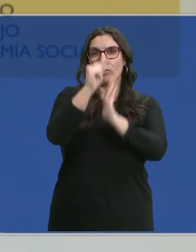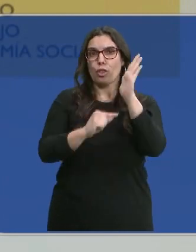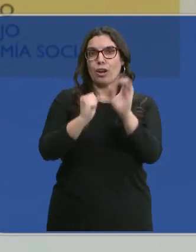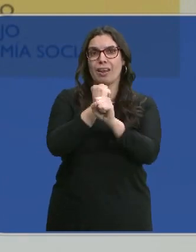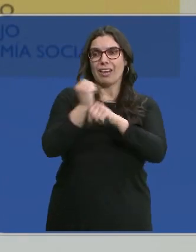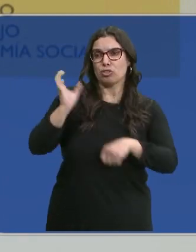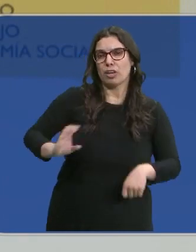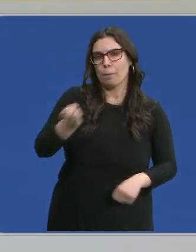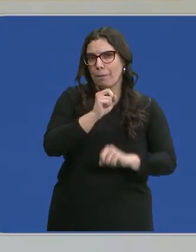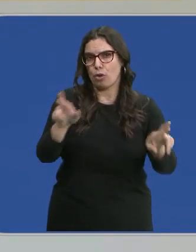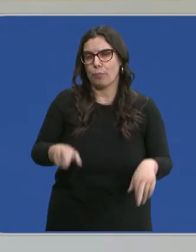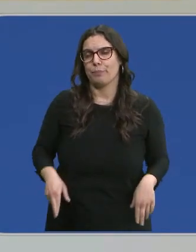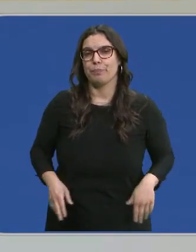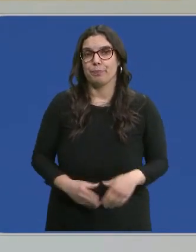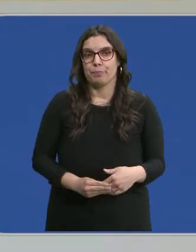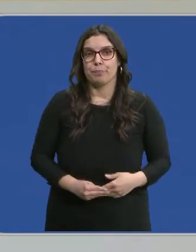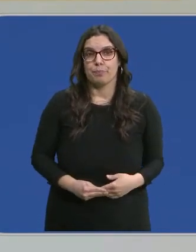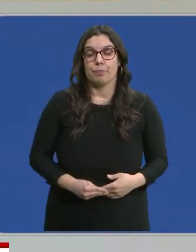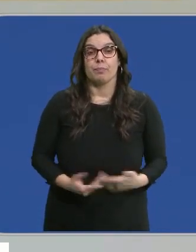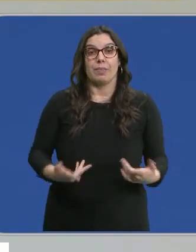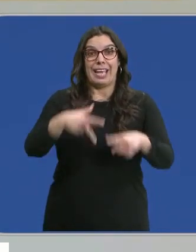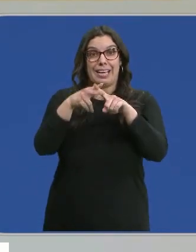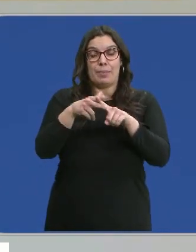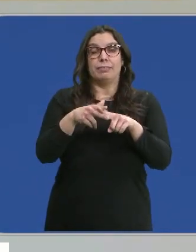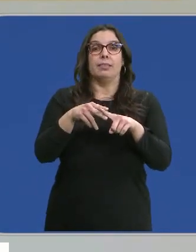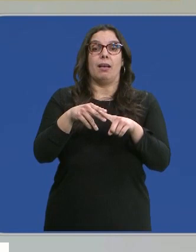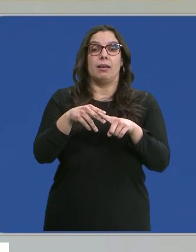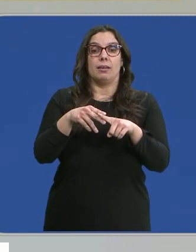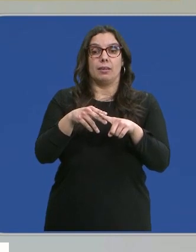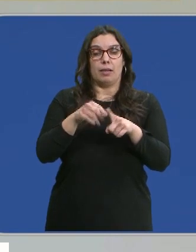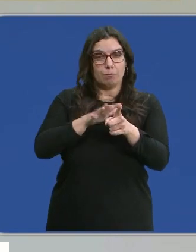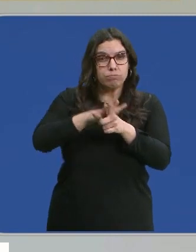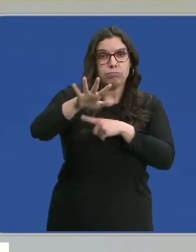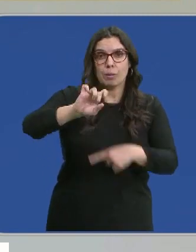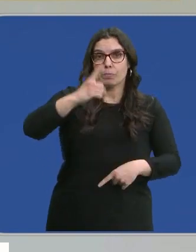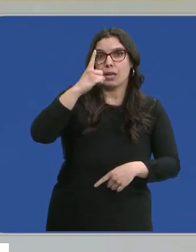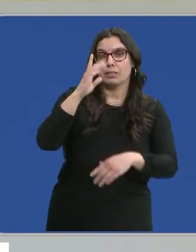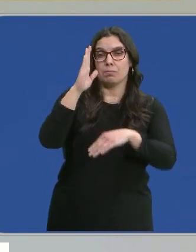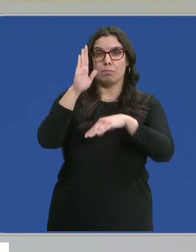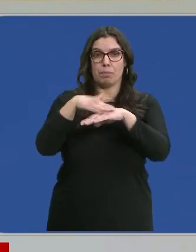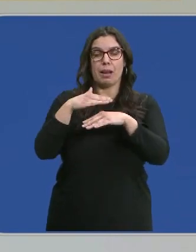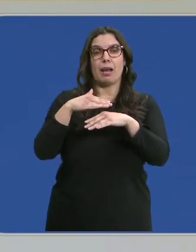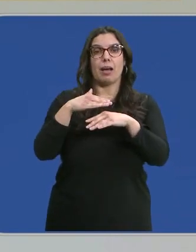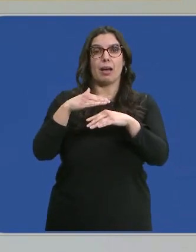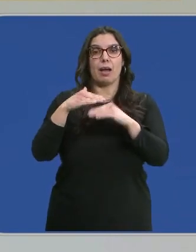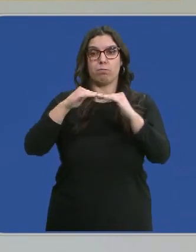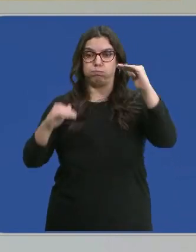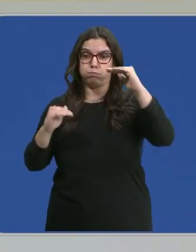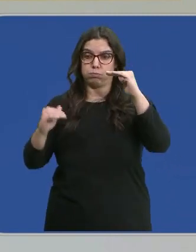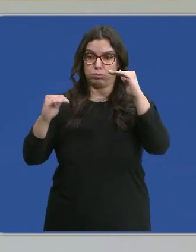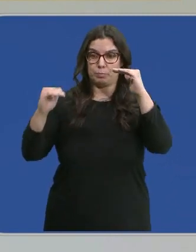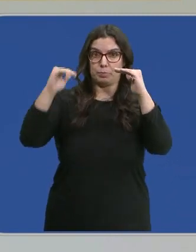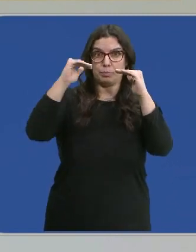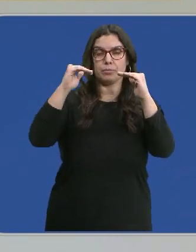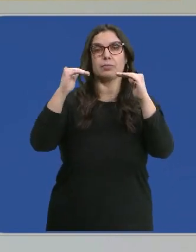condiciones salariales de España. Y se dice poco que el gran instrumento que contribuye a reducir de manera drástica esta brecha,